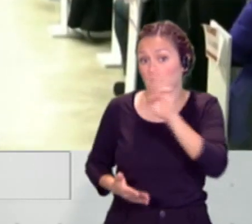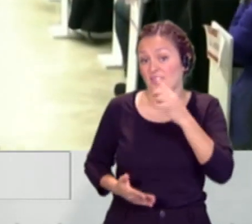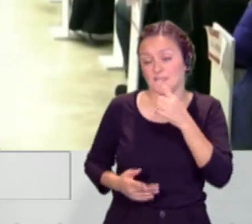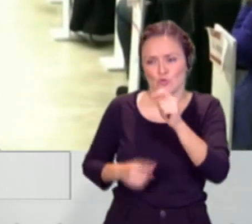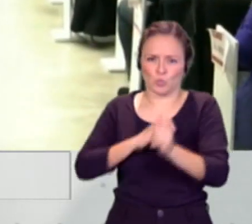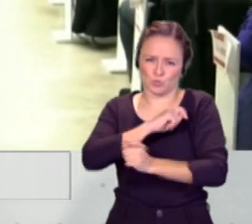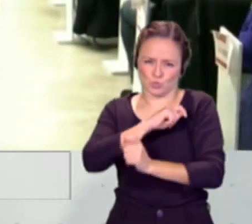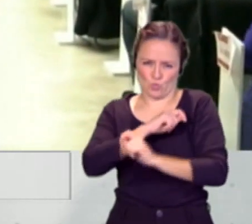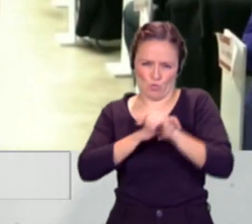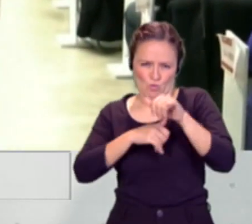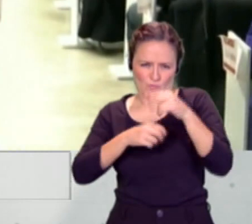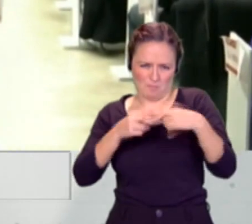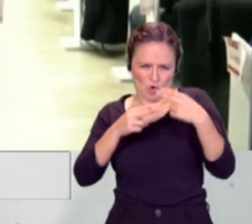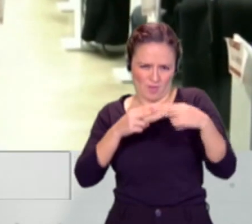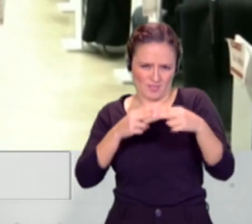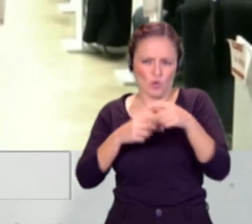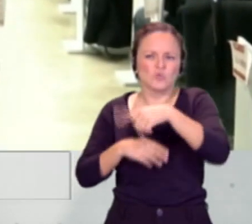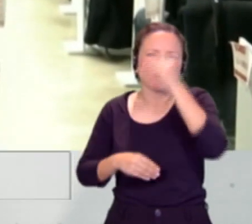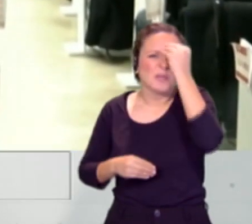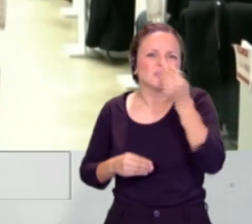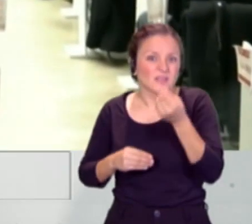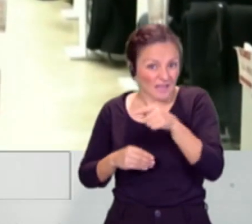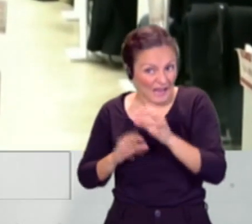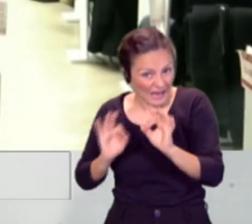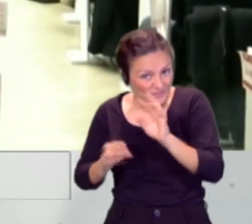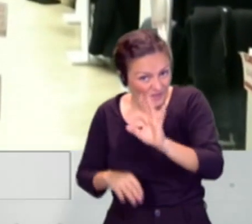política. ¿Creen ustedes que es una estrategia? ¿Cuál es la estrategia?